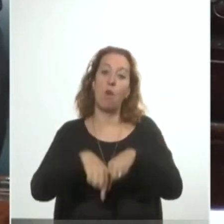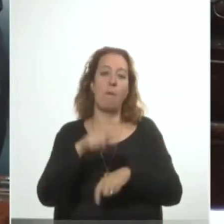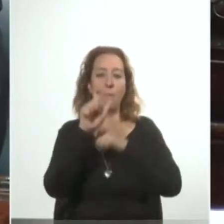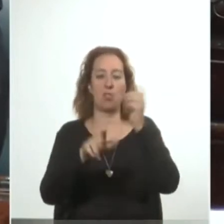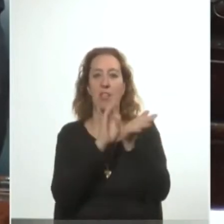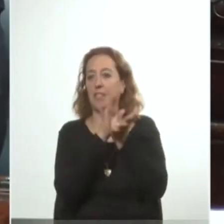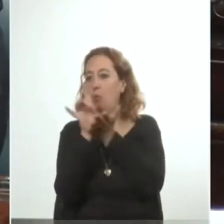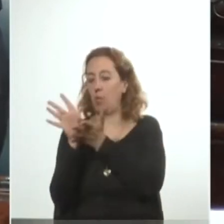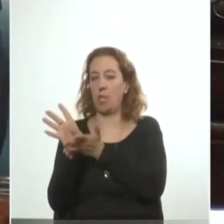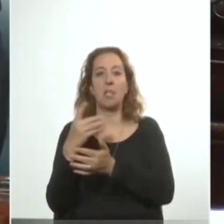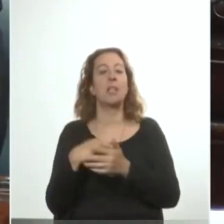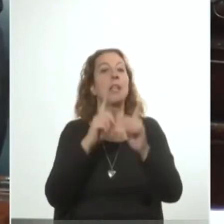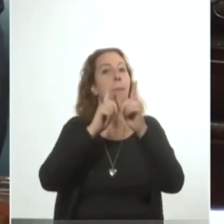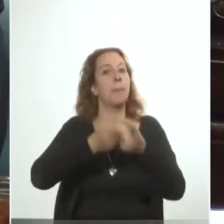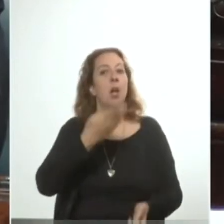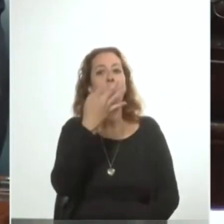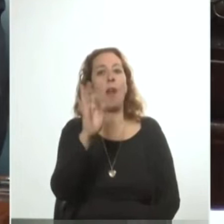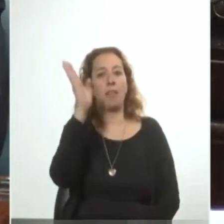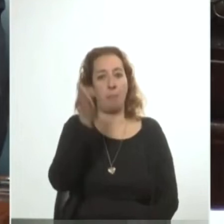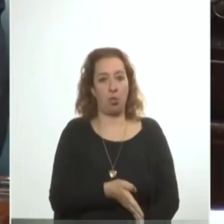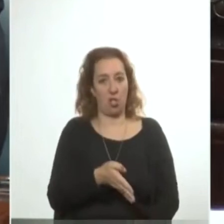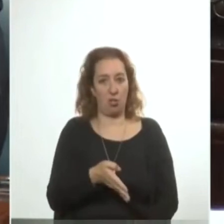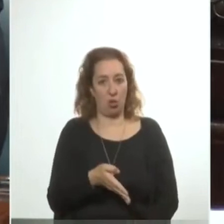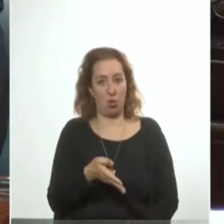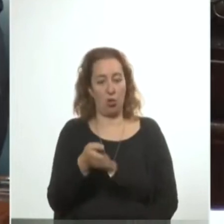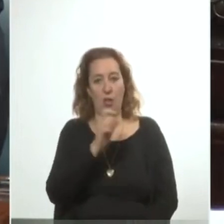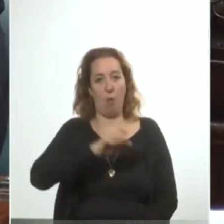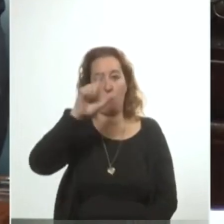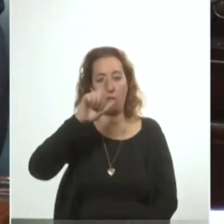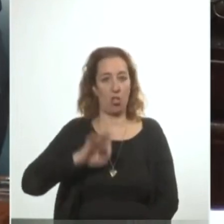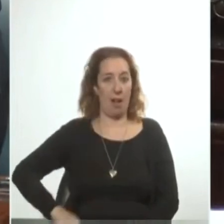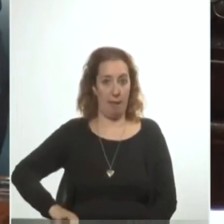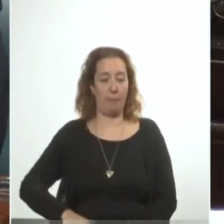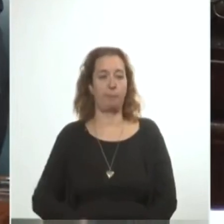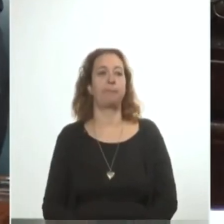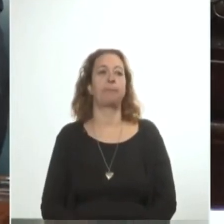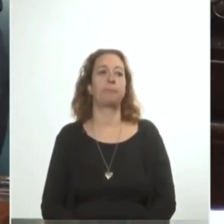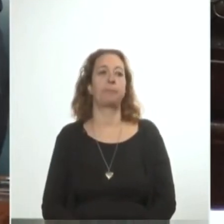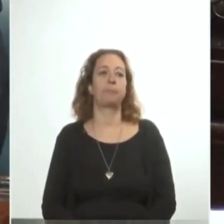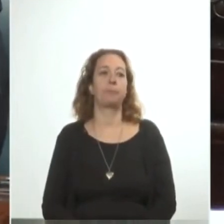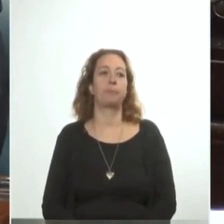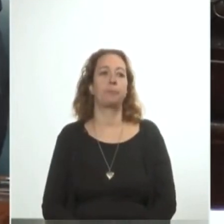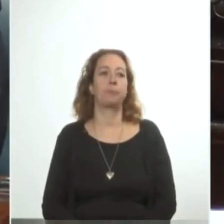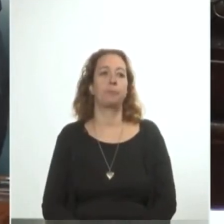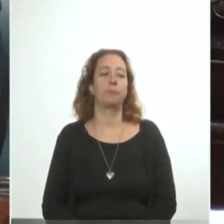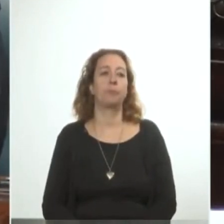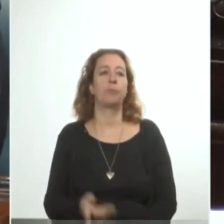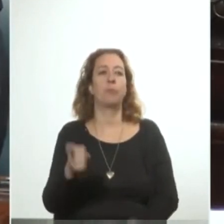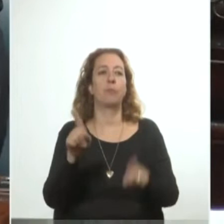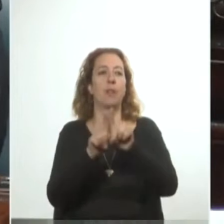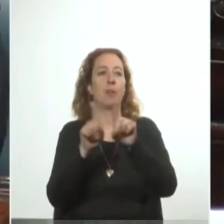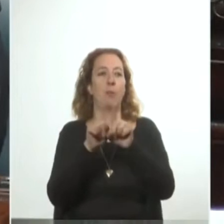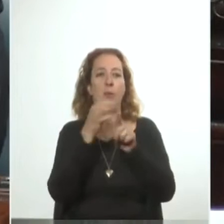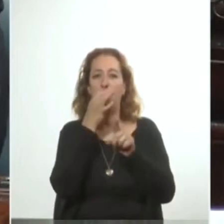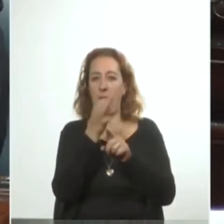% aumento salarial en el contexto inflacionario que relataba el senador Olesker. Como verán, mi